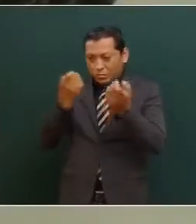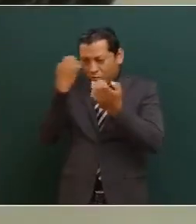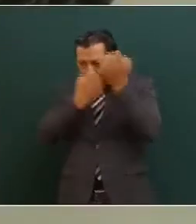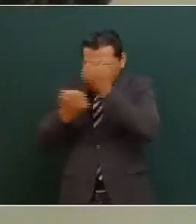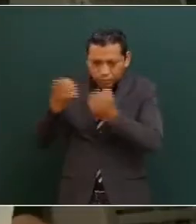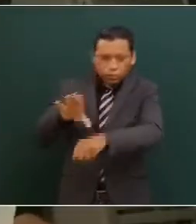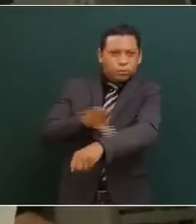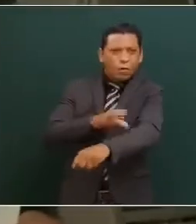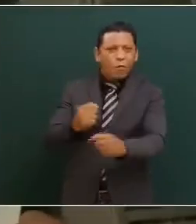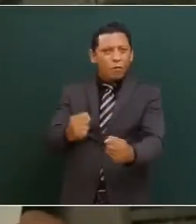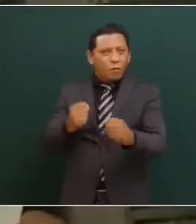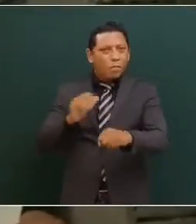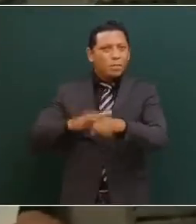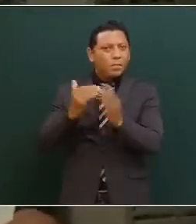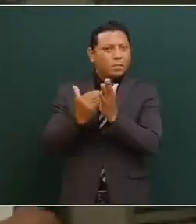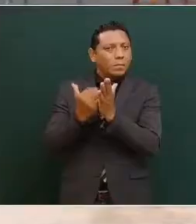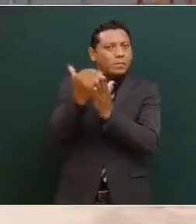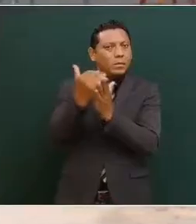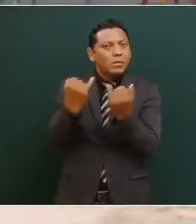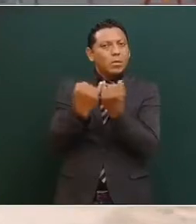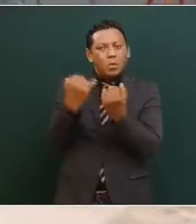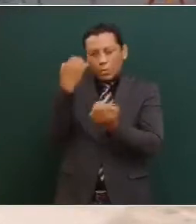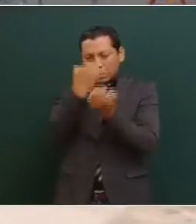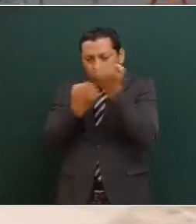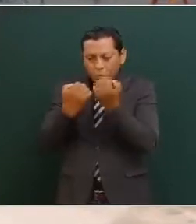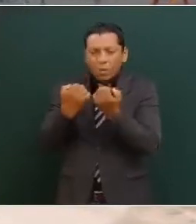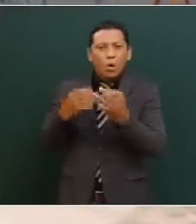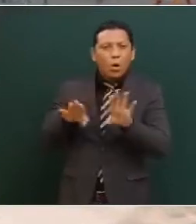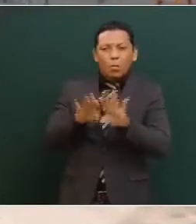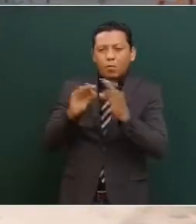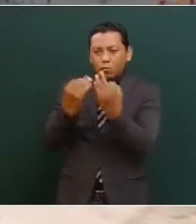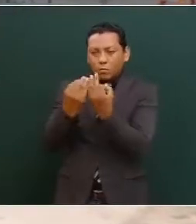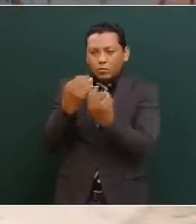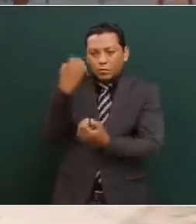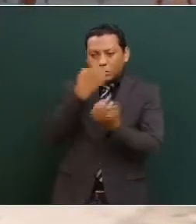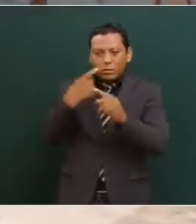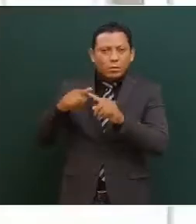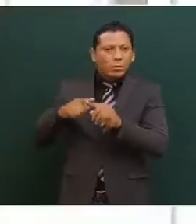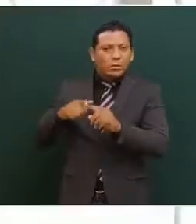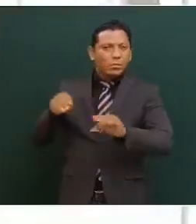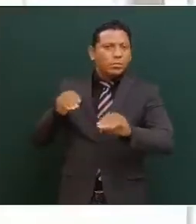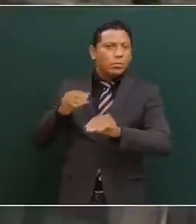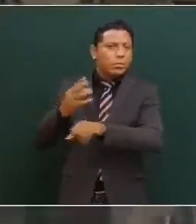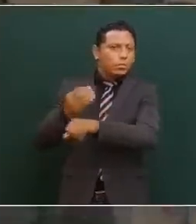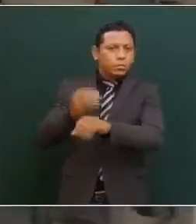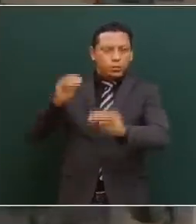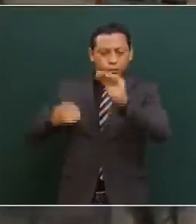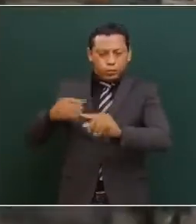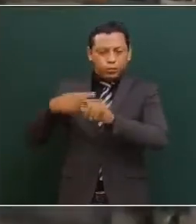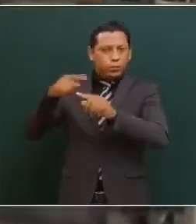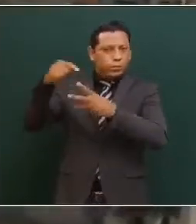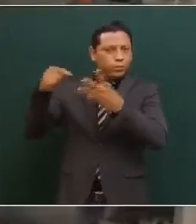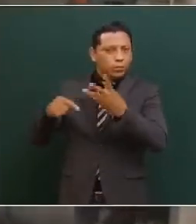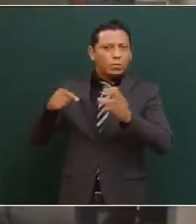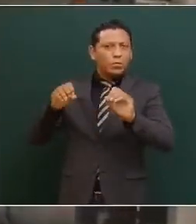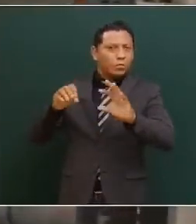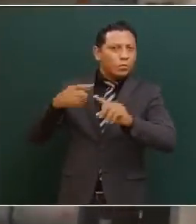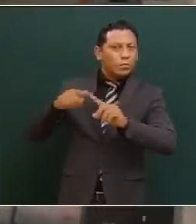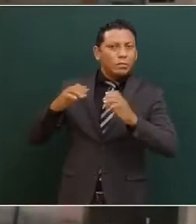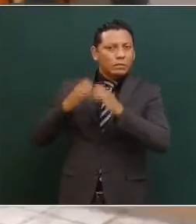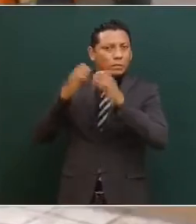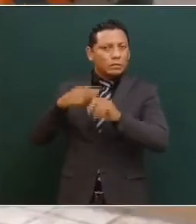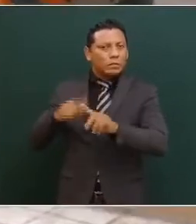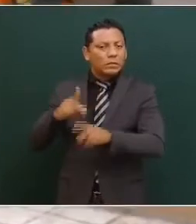potencia encableado, en tableros de control y de funcionamiento tanto en la subestación de maniobras como en el generador de emergencia de la caseta